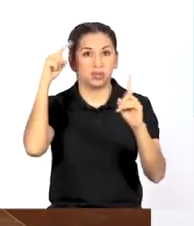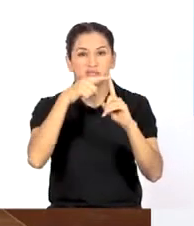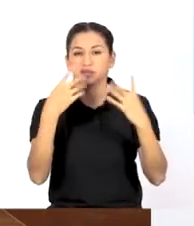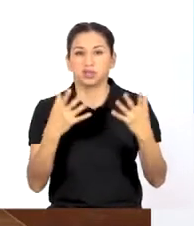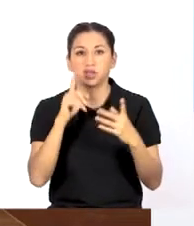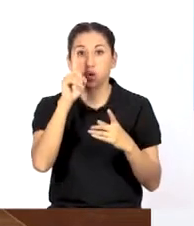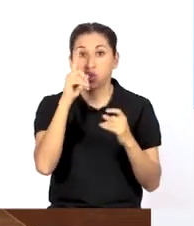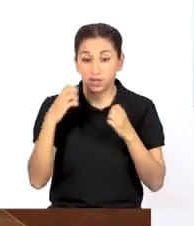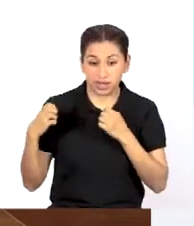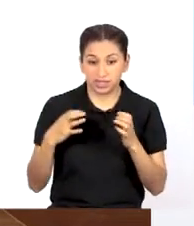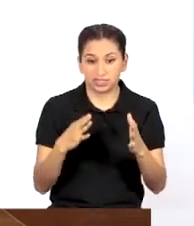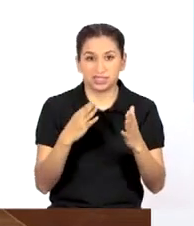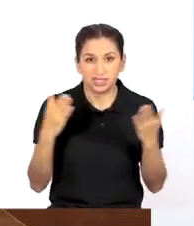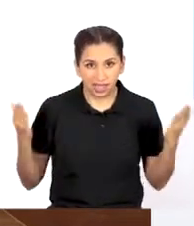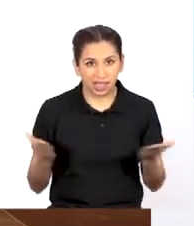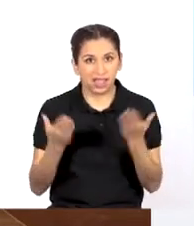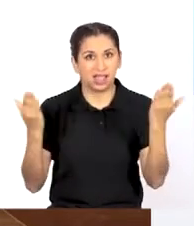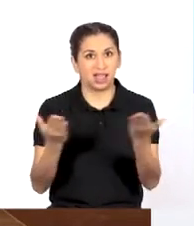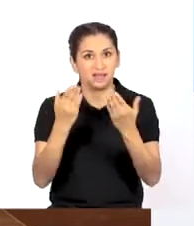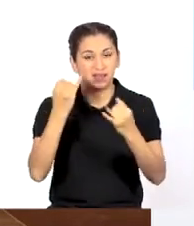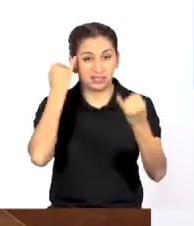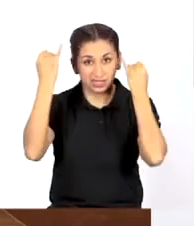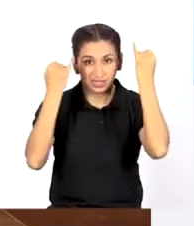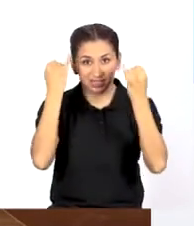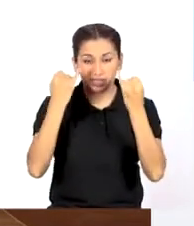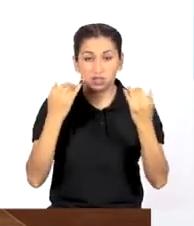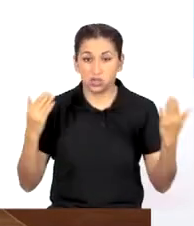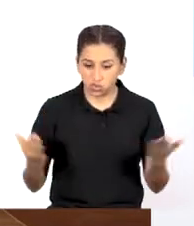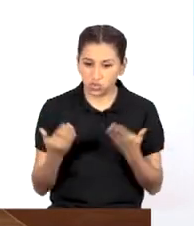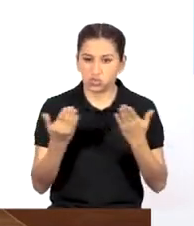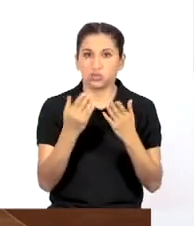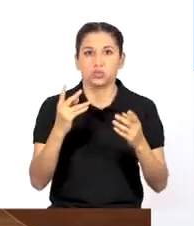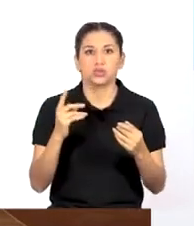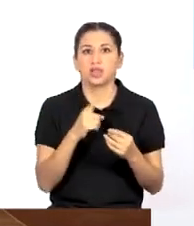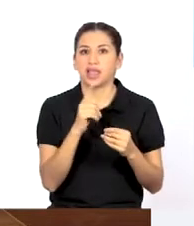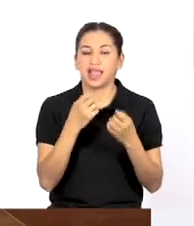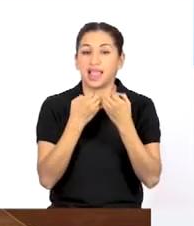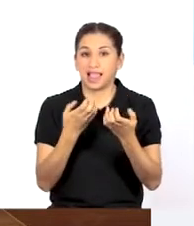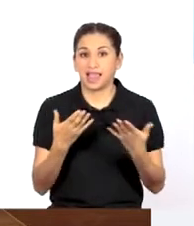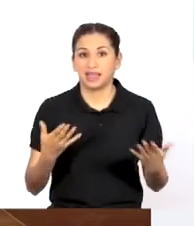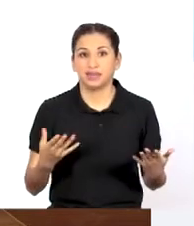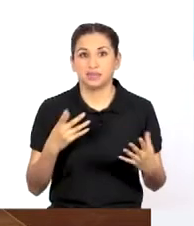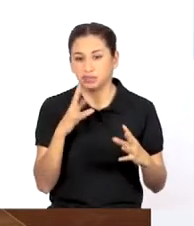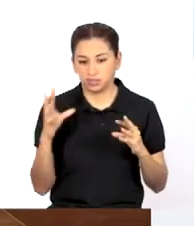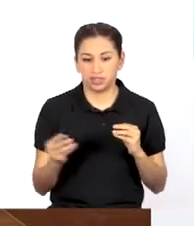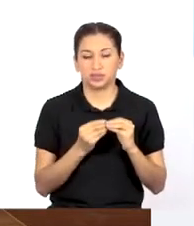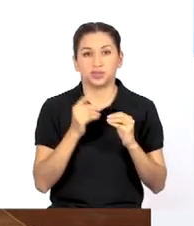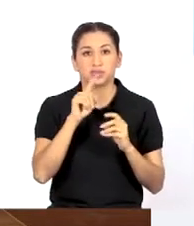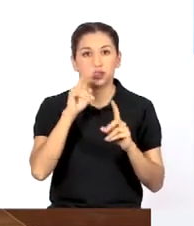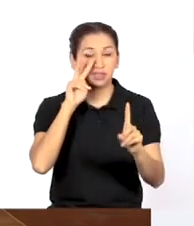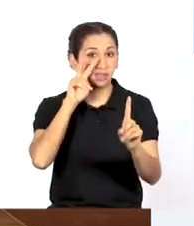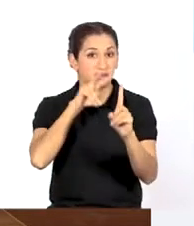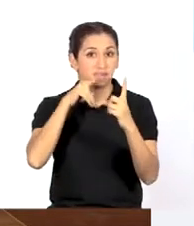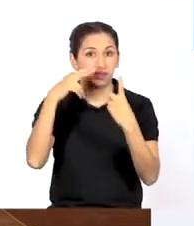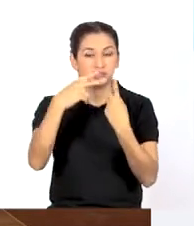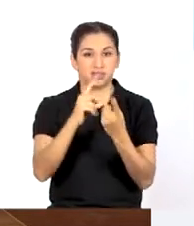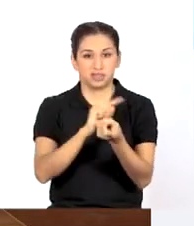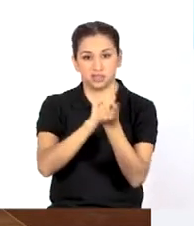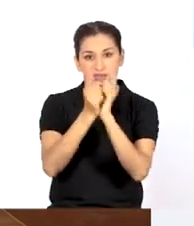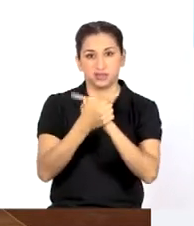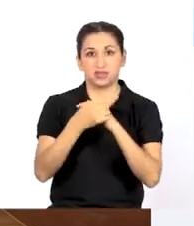estrategia que impulsa nuestra creatividad, nuestra criticidad y aporta elementos a nuestra visión